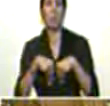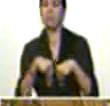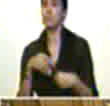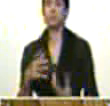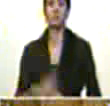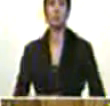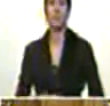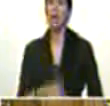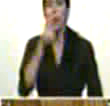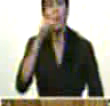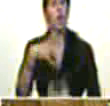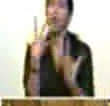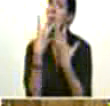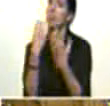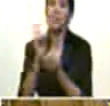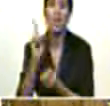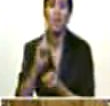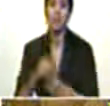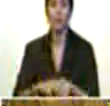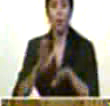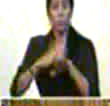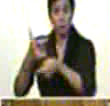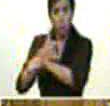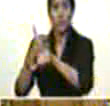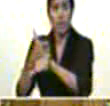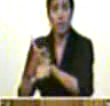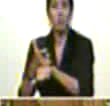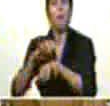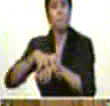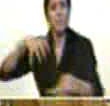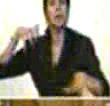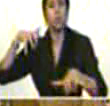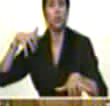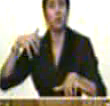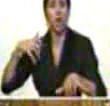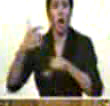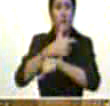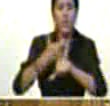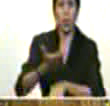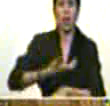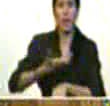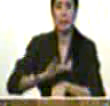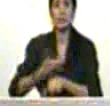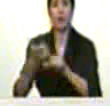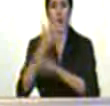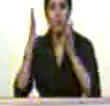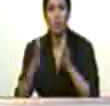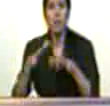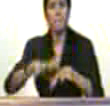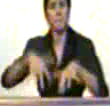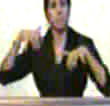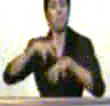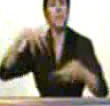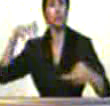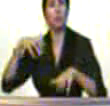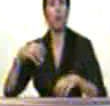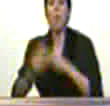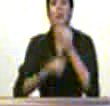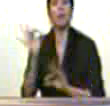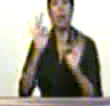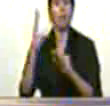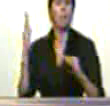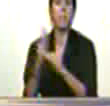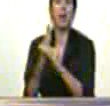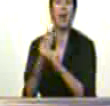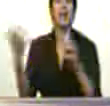entienden por qué teniendo el gobierno nacional alcaldías gobernaciones no hemos logrado frenar la guerra económica es la